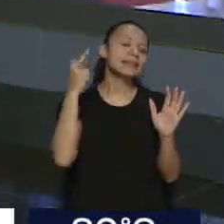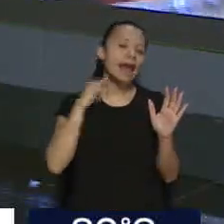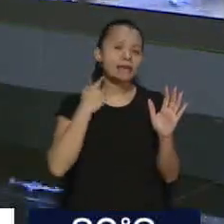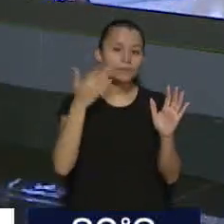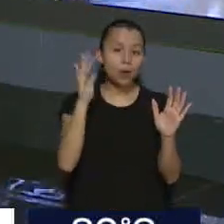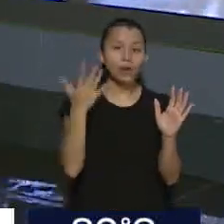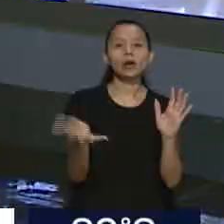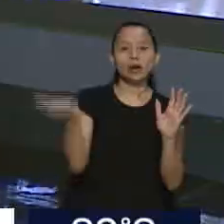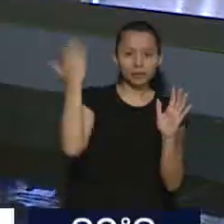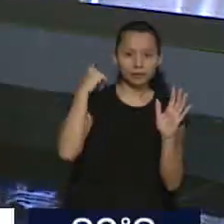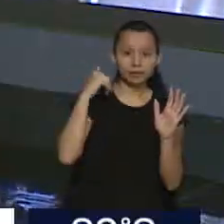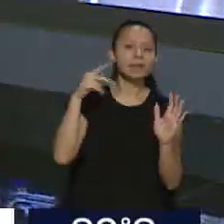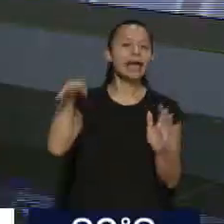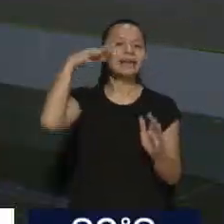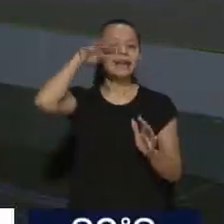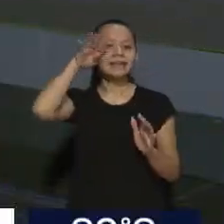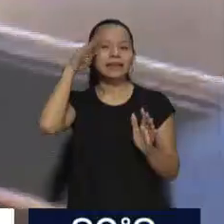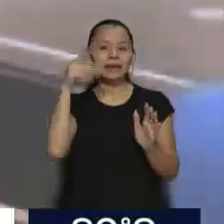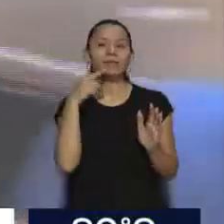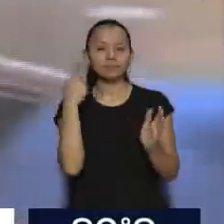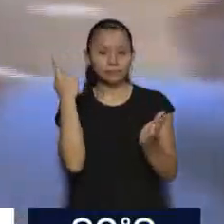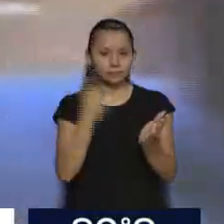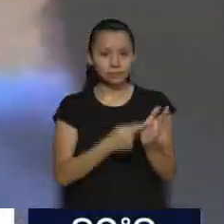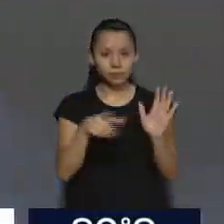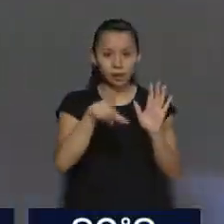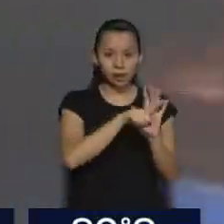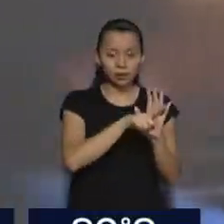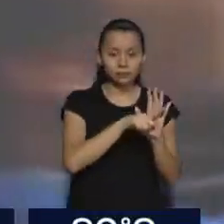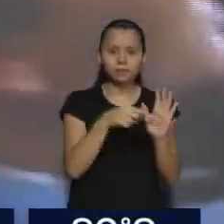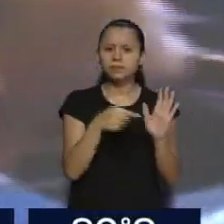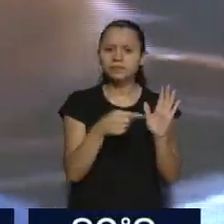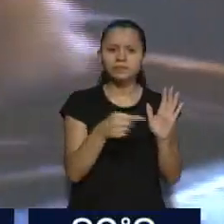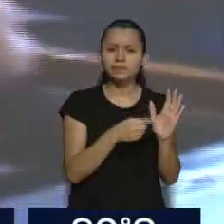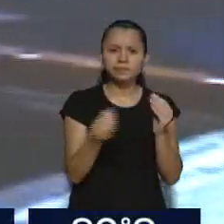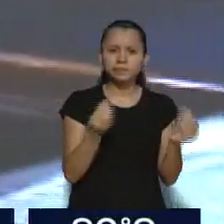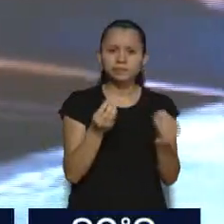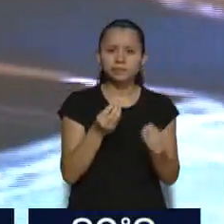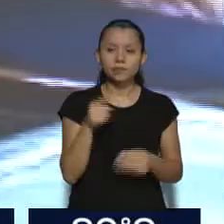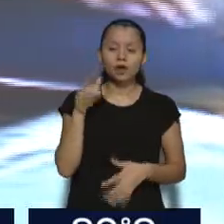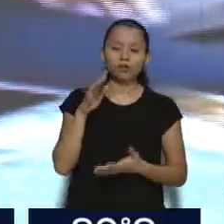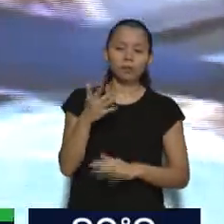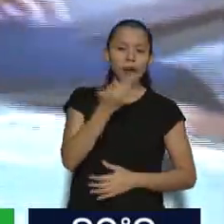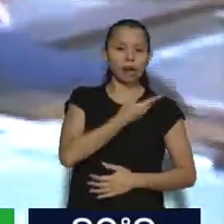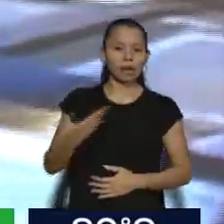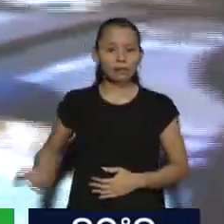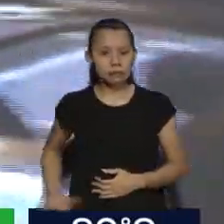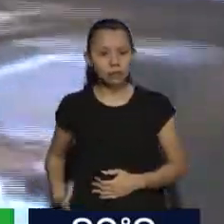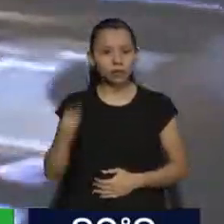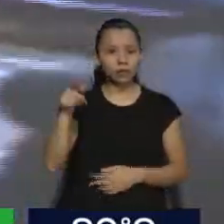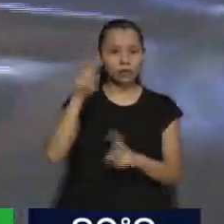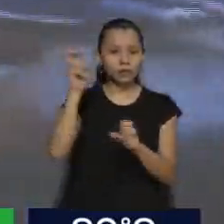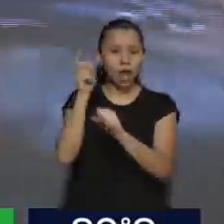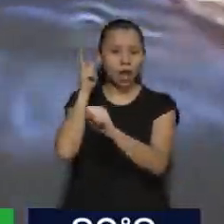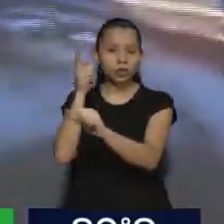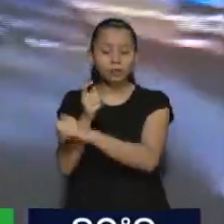propuesta por el gobierno de Cristina Fernández de Kirchner, sobre las cautelares en contra del Estado, en contra del gobierno. Y dice,